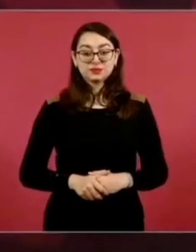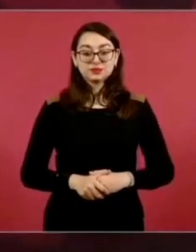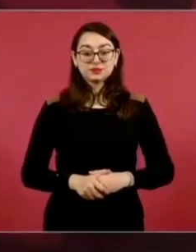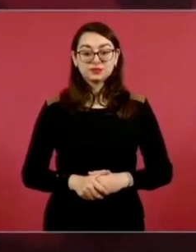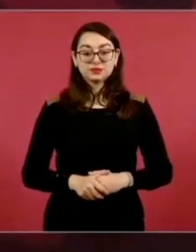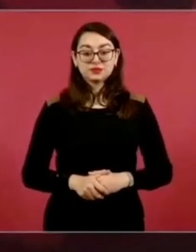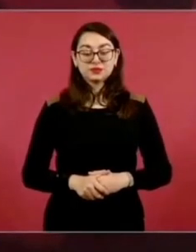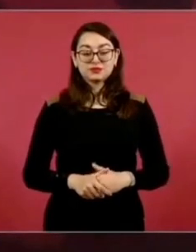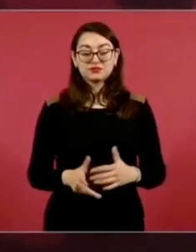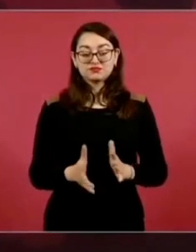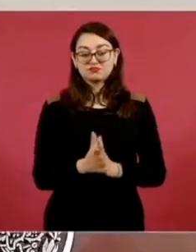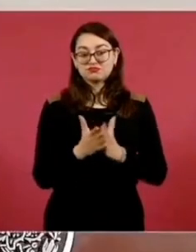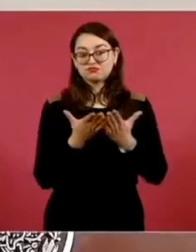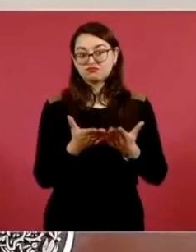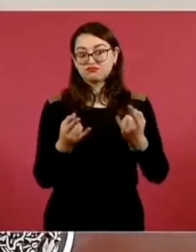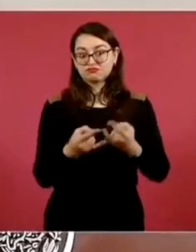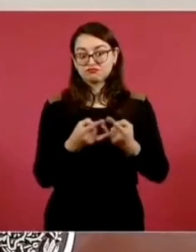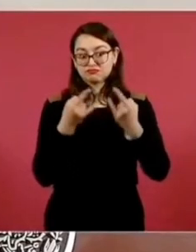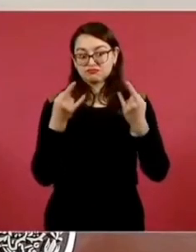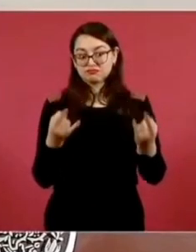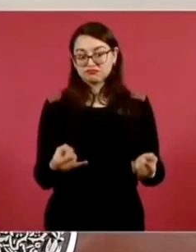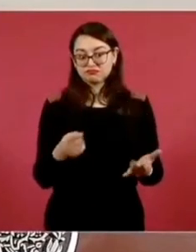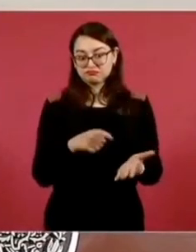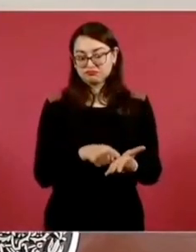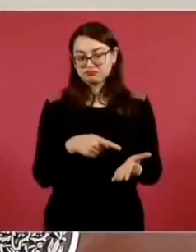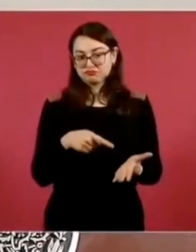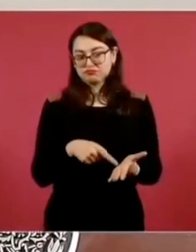literatura, ¿no?